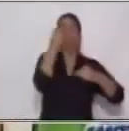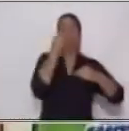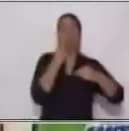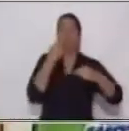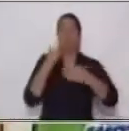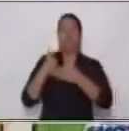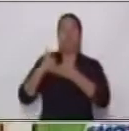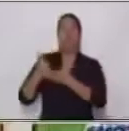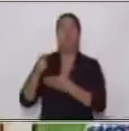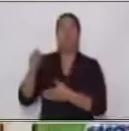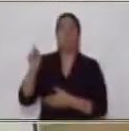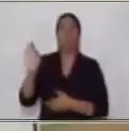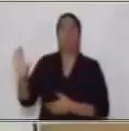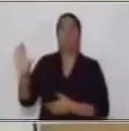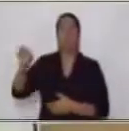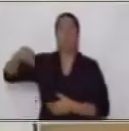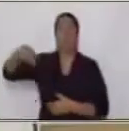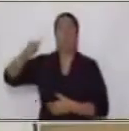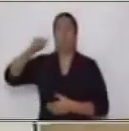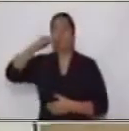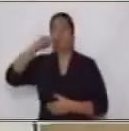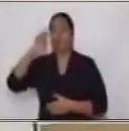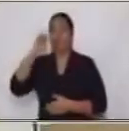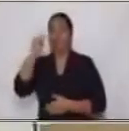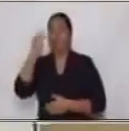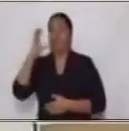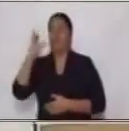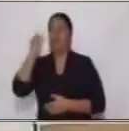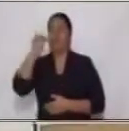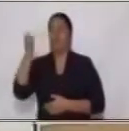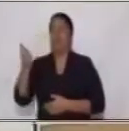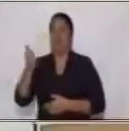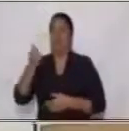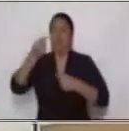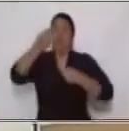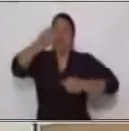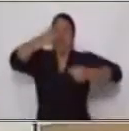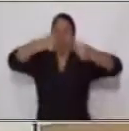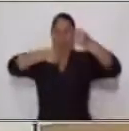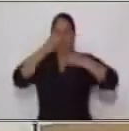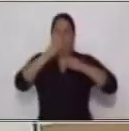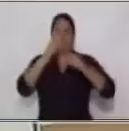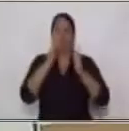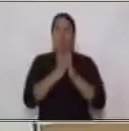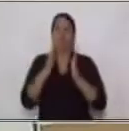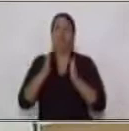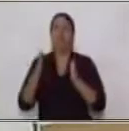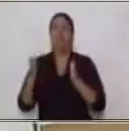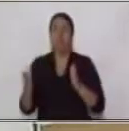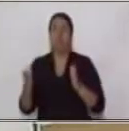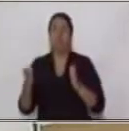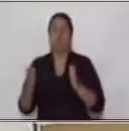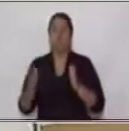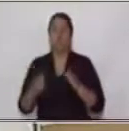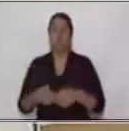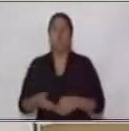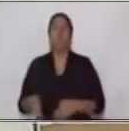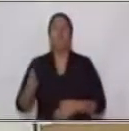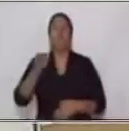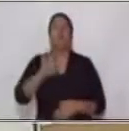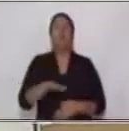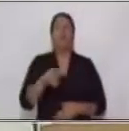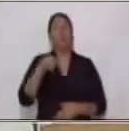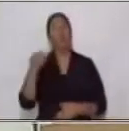pero la estructura de estas oraciones cambia. Y en la siguiente, Juan envió la carta,